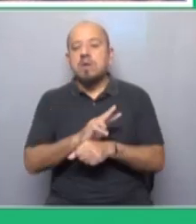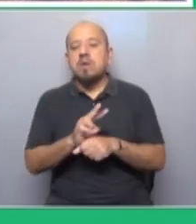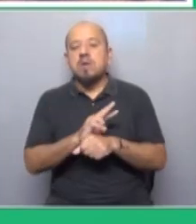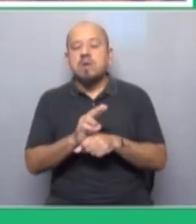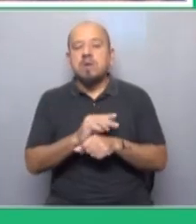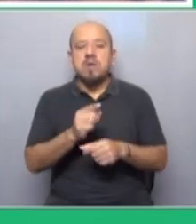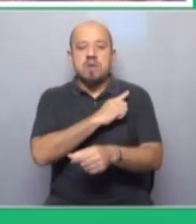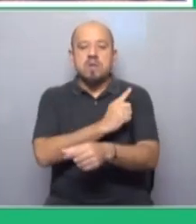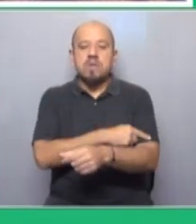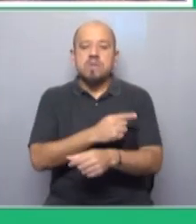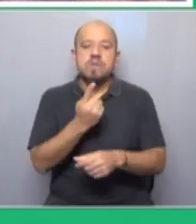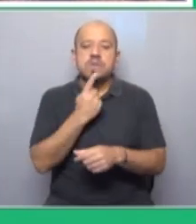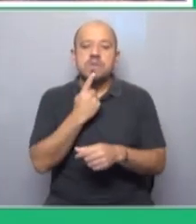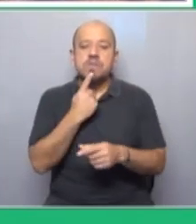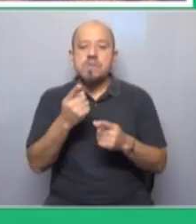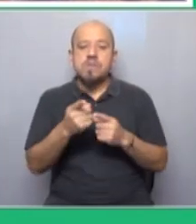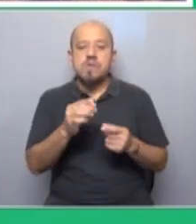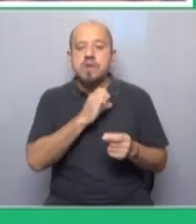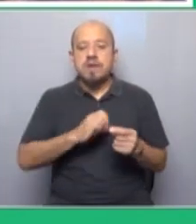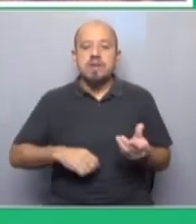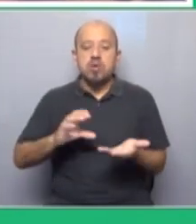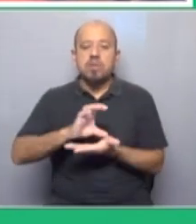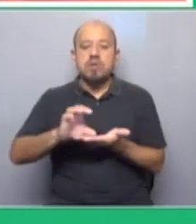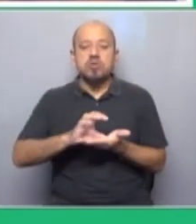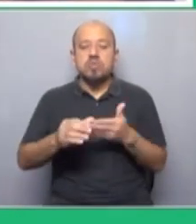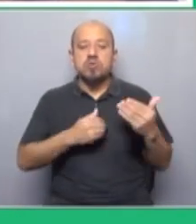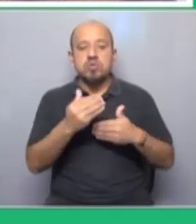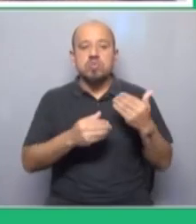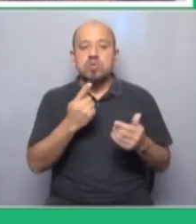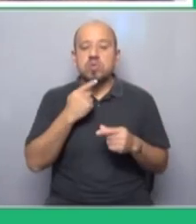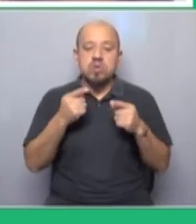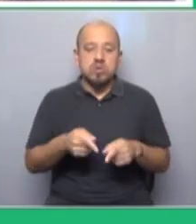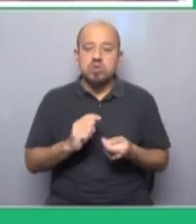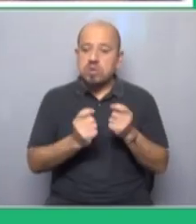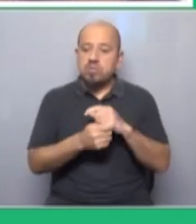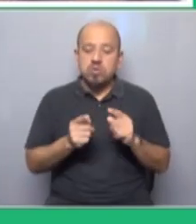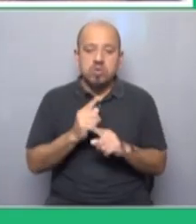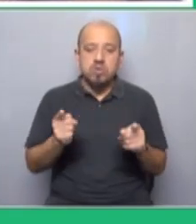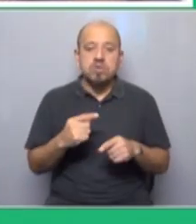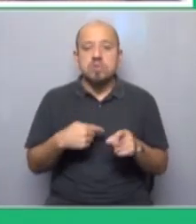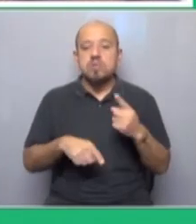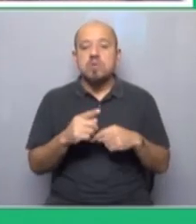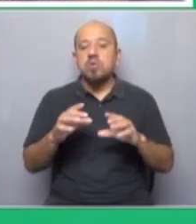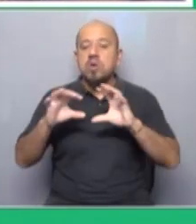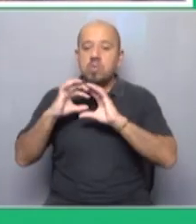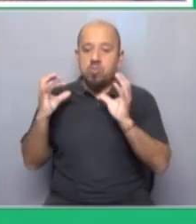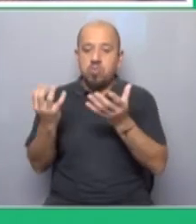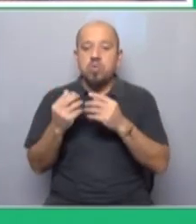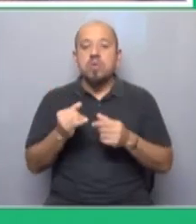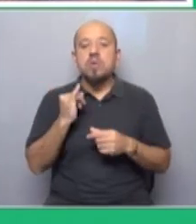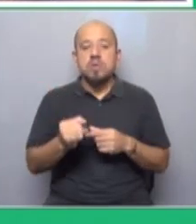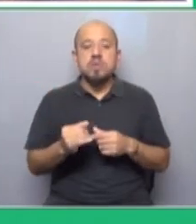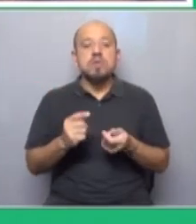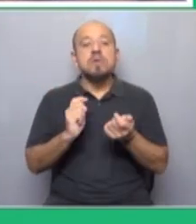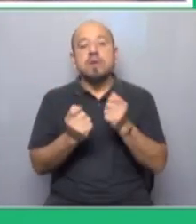político, controla los estados capitalistas y los procesos políticos. Pues eso no ha cambiado. Pero el mundo ha cambiado tremendamente